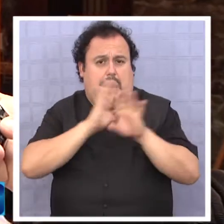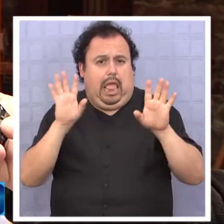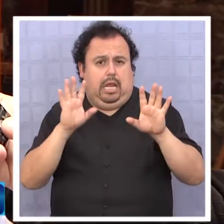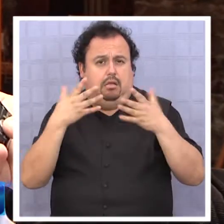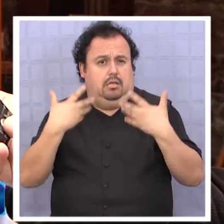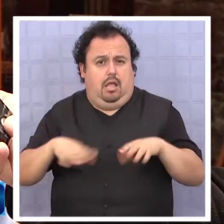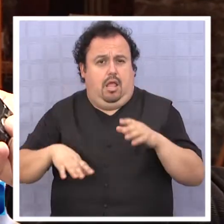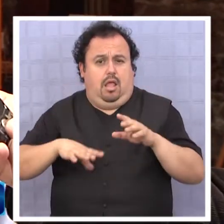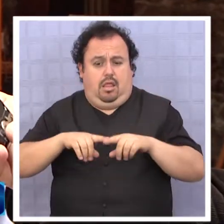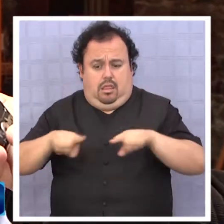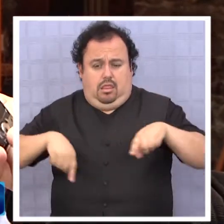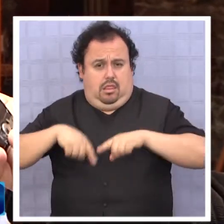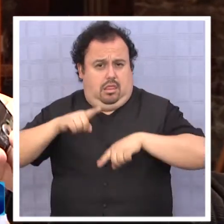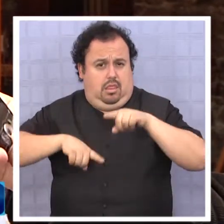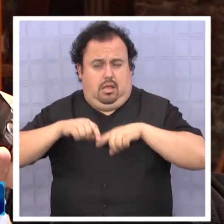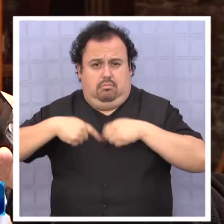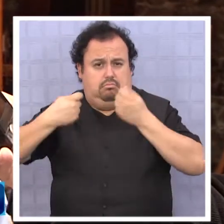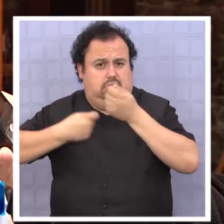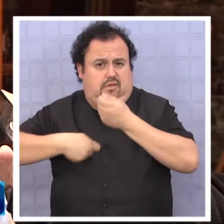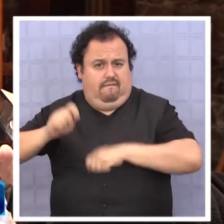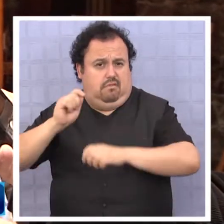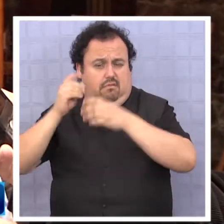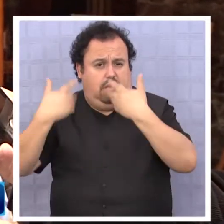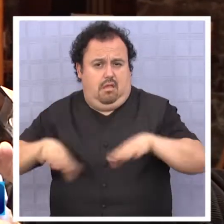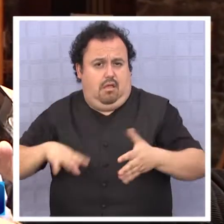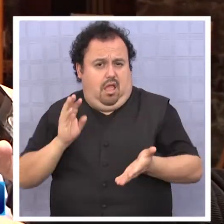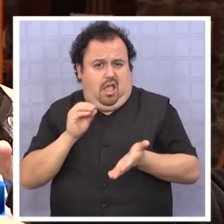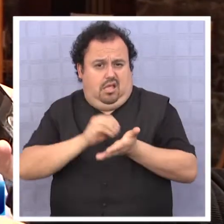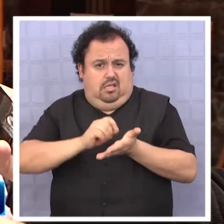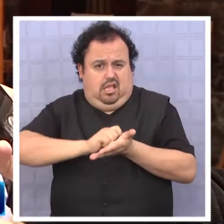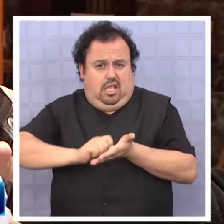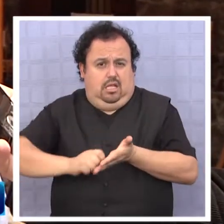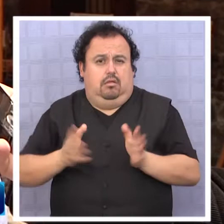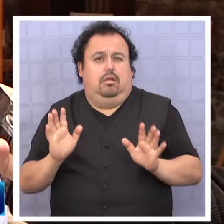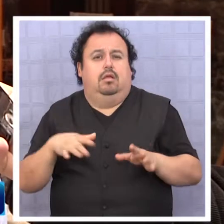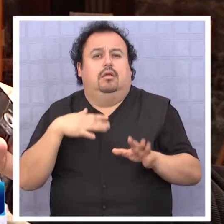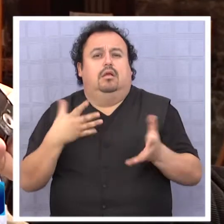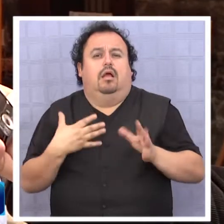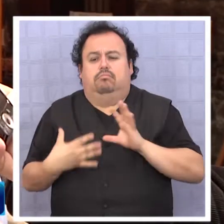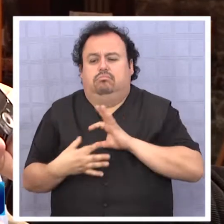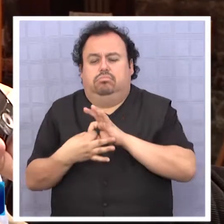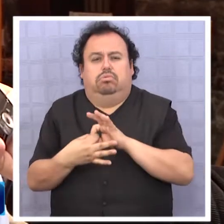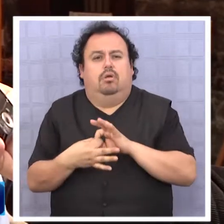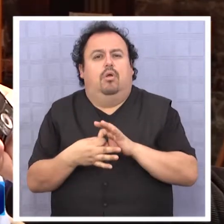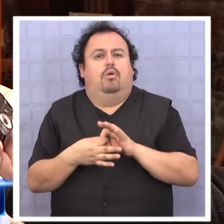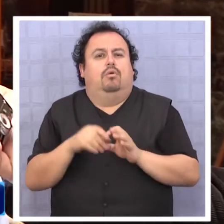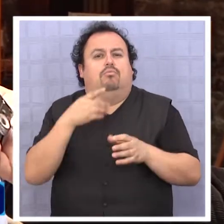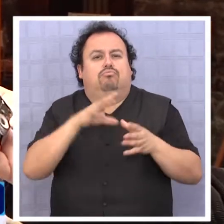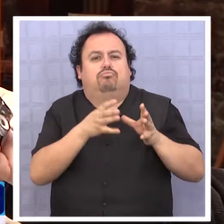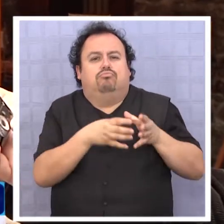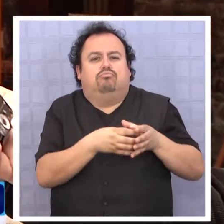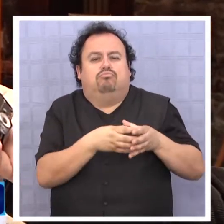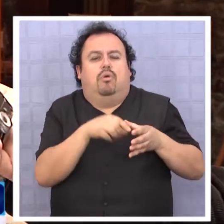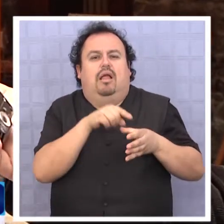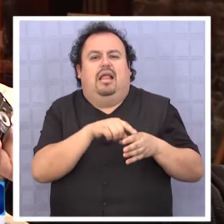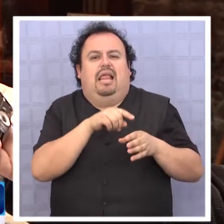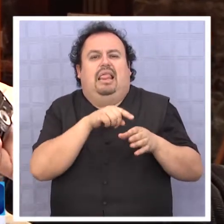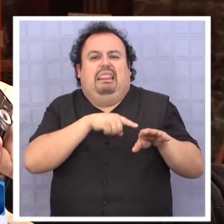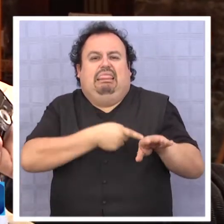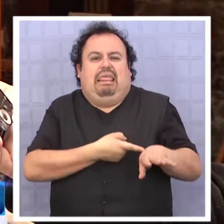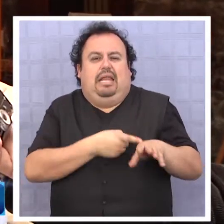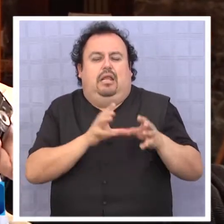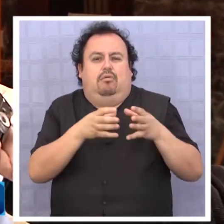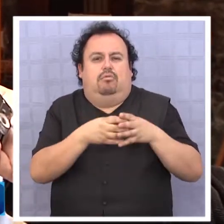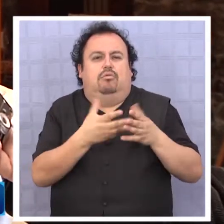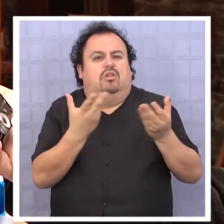Los terrenos ya están inscritos y todo el tema. Y nosotros trabajamos en base a lo que las unidades técnicas nos proporcionan para tomar